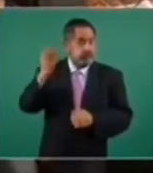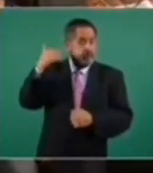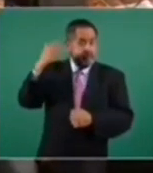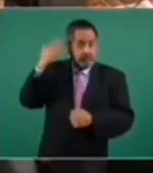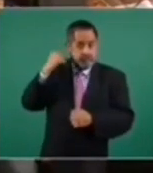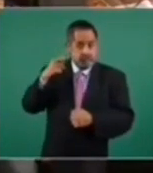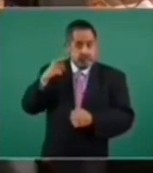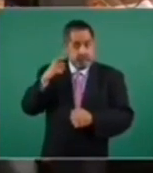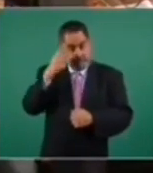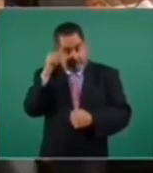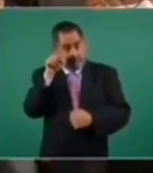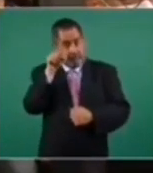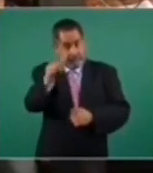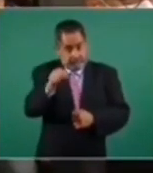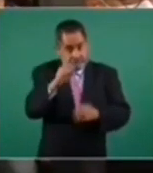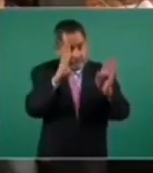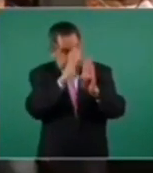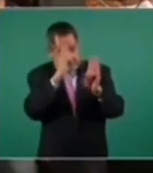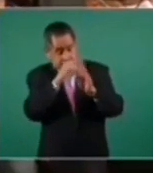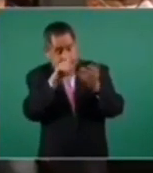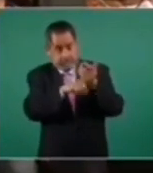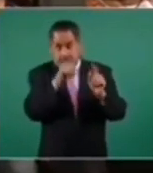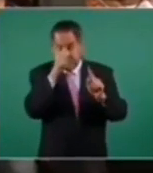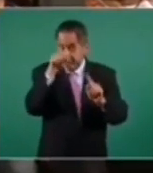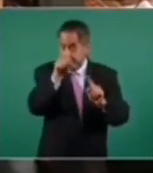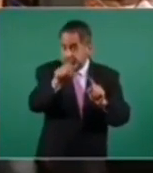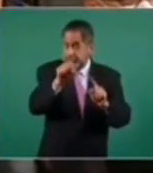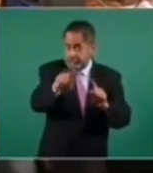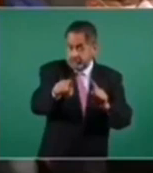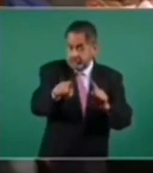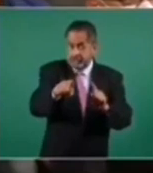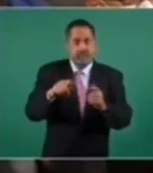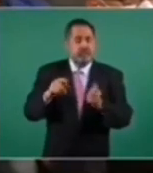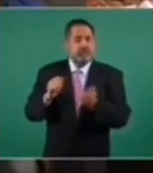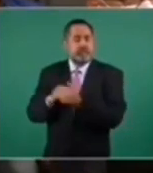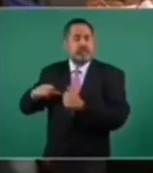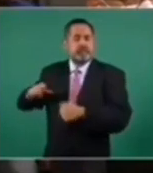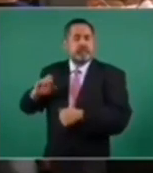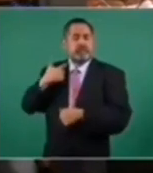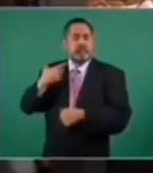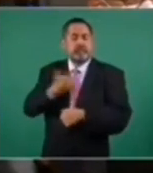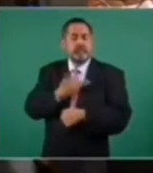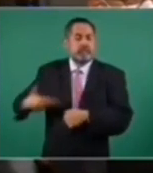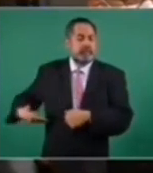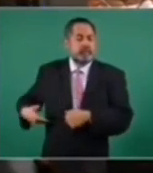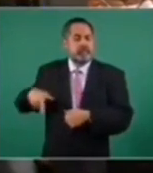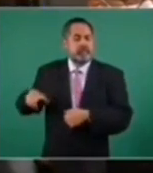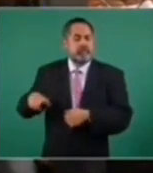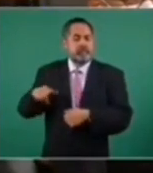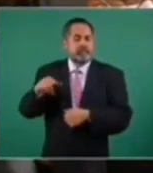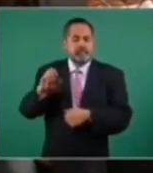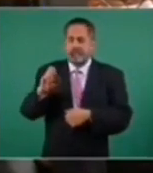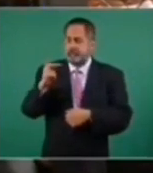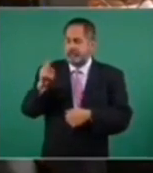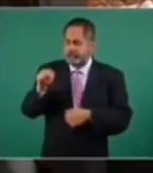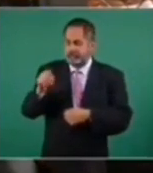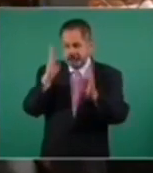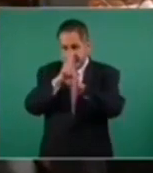de espionaje y también persecución por el gobierno del expresidente Peña Nieto.